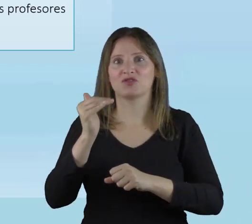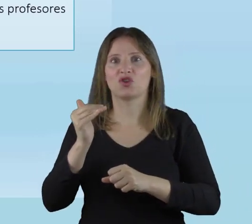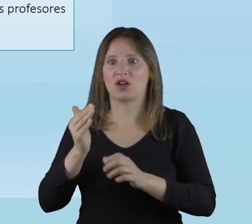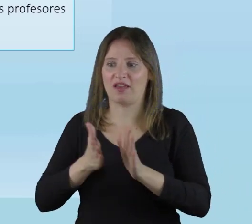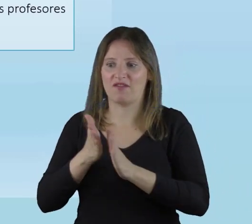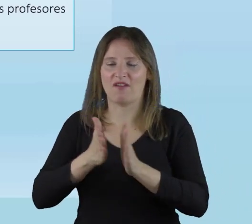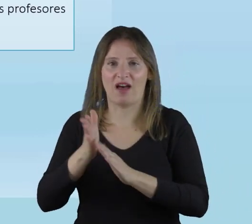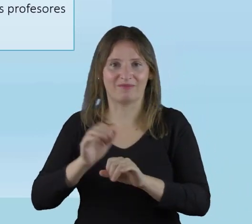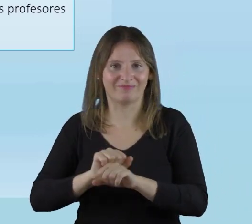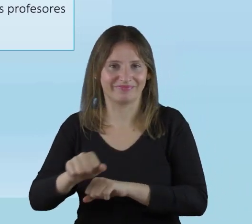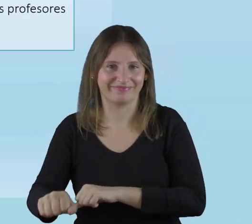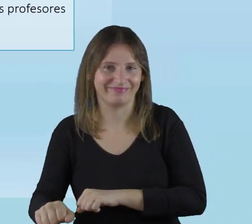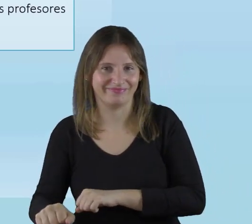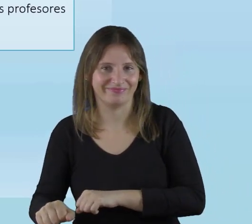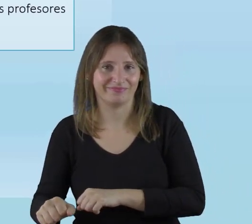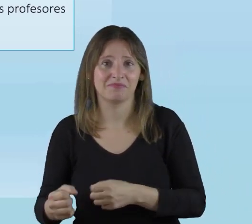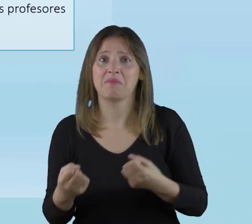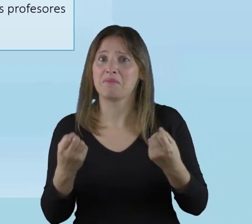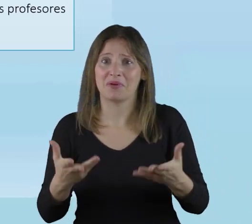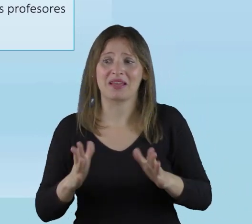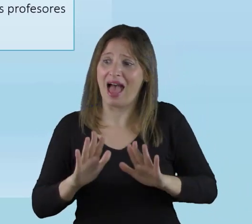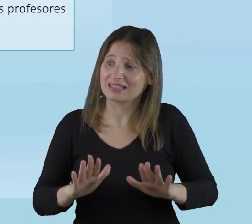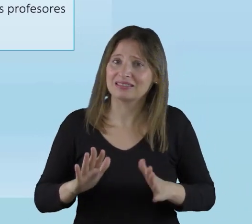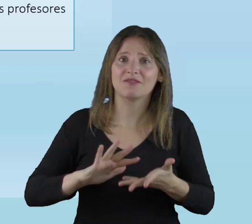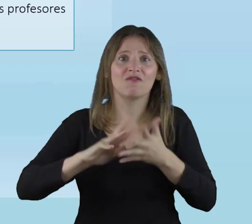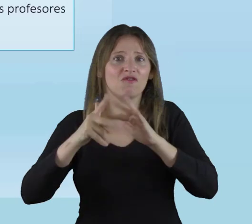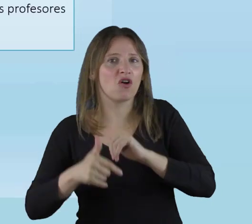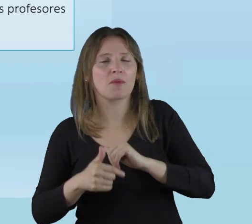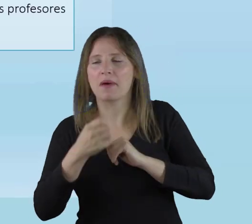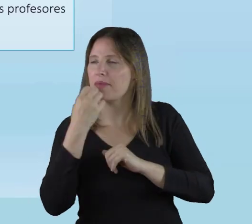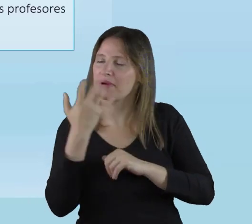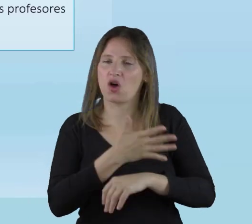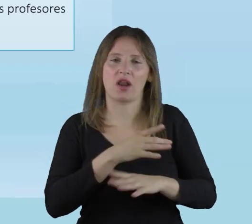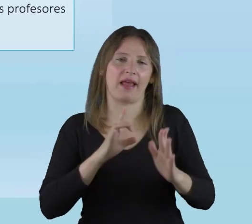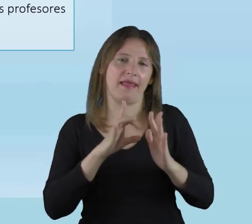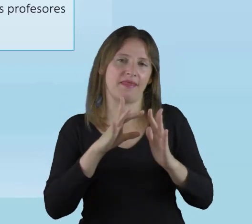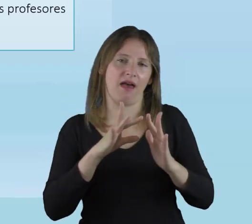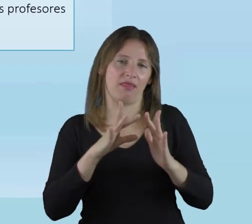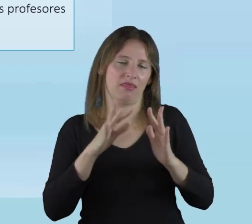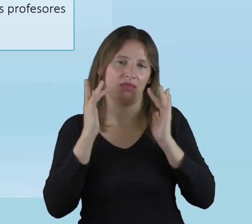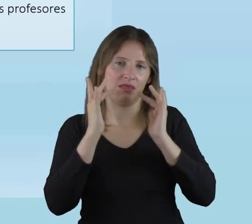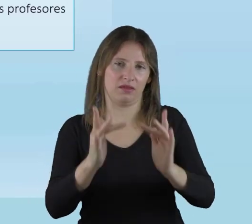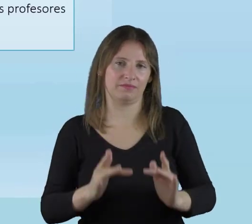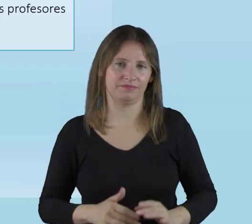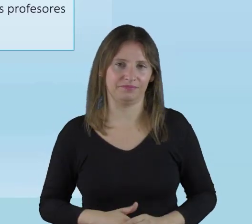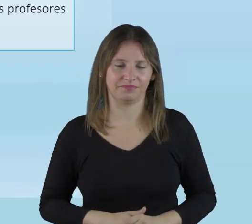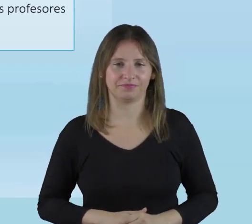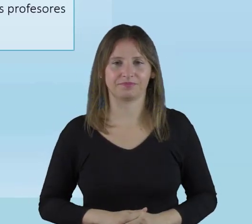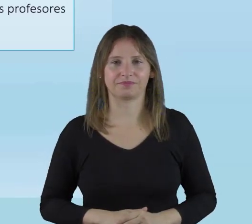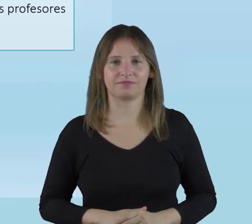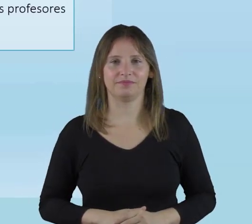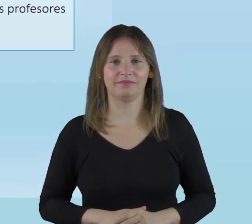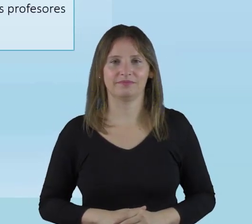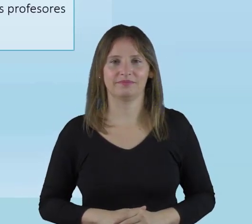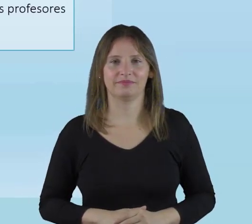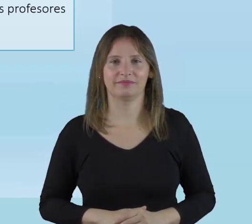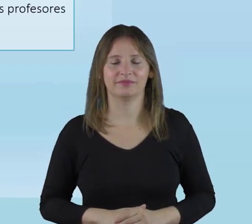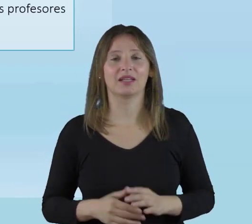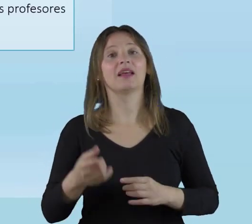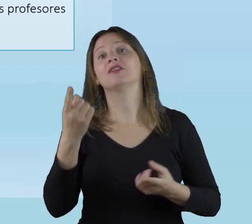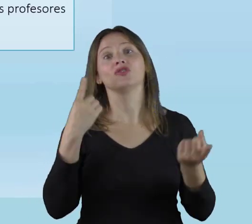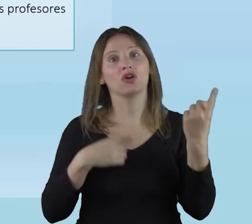en ejercicio y los que están en formación. Porque eso es una forma de asegurar una calidad de educación.